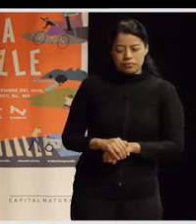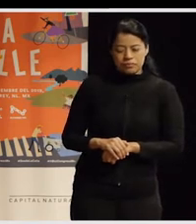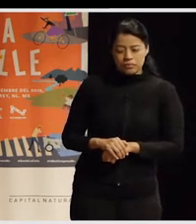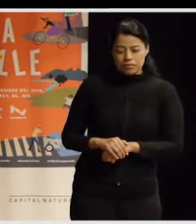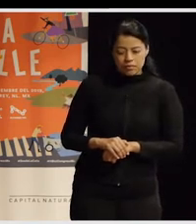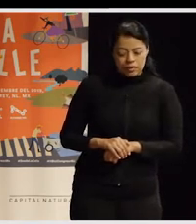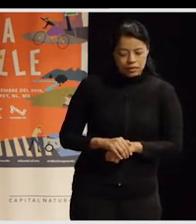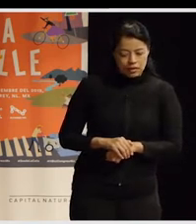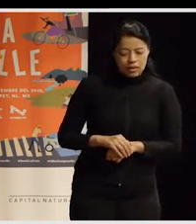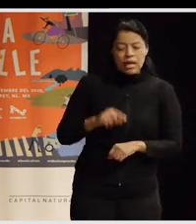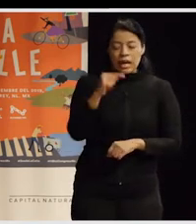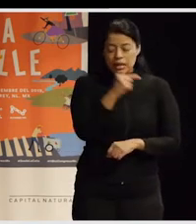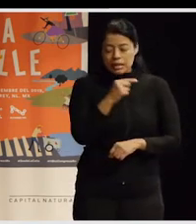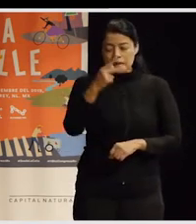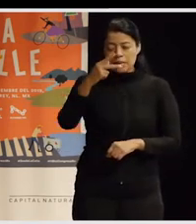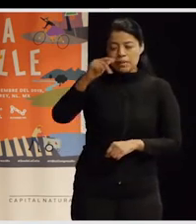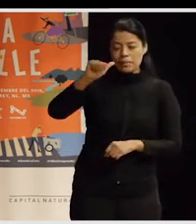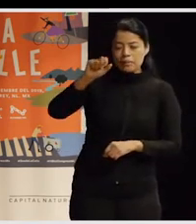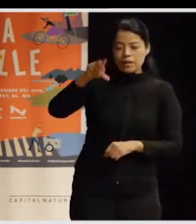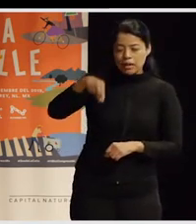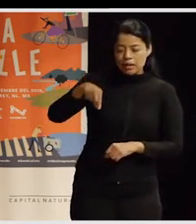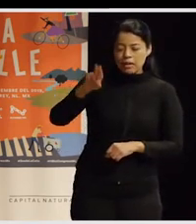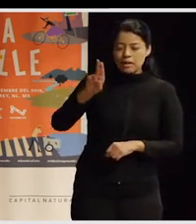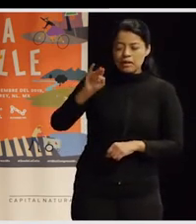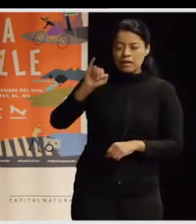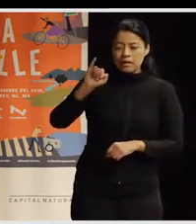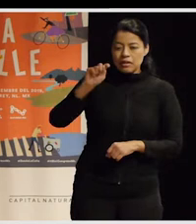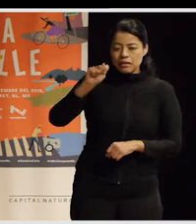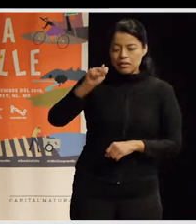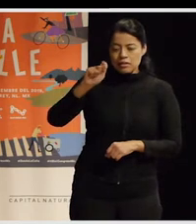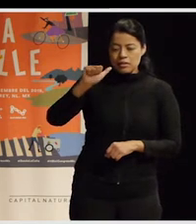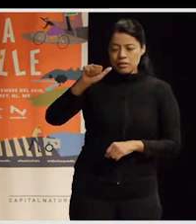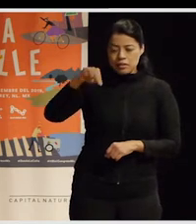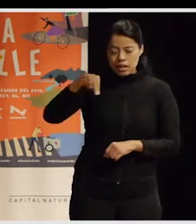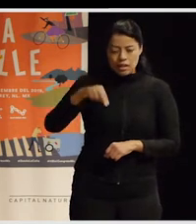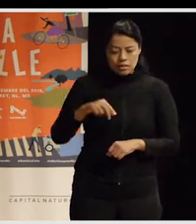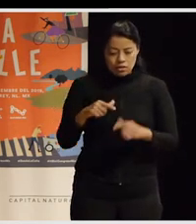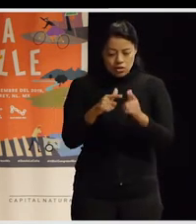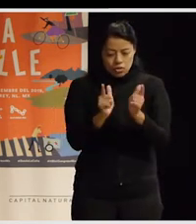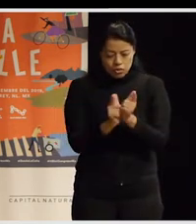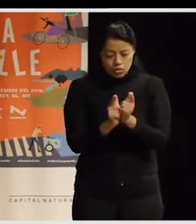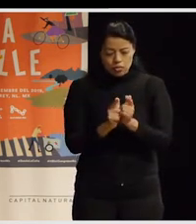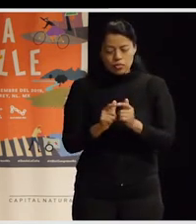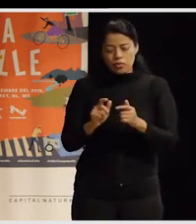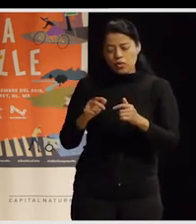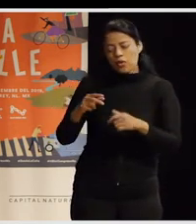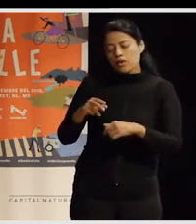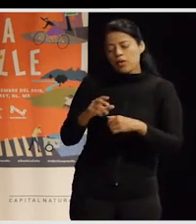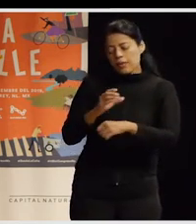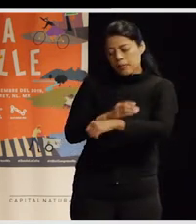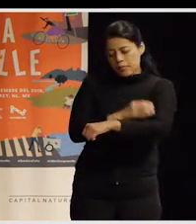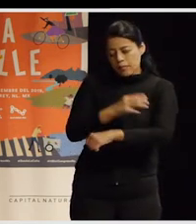el norte de Pakistán, ¿no? Esto es... Nosotros fuimos con una fundación de montañeros vascos y fuimos a, digamos, como a